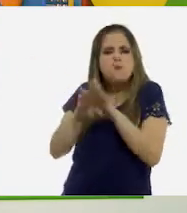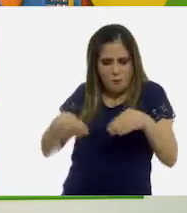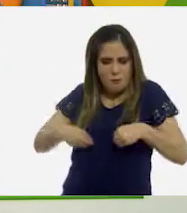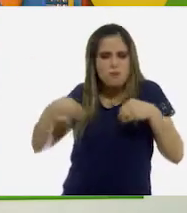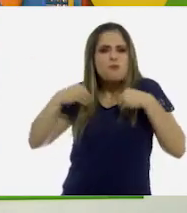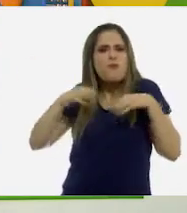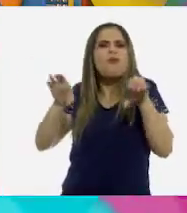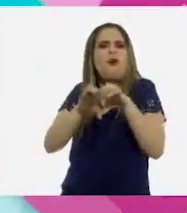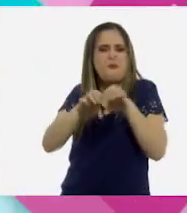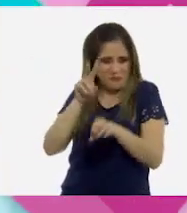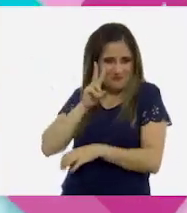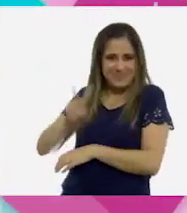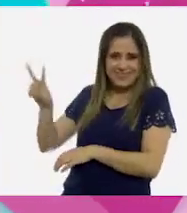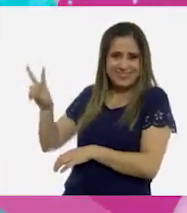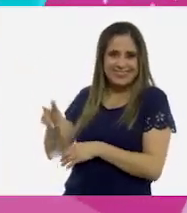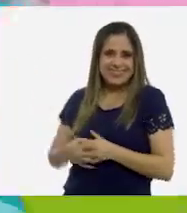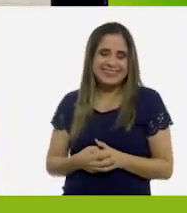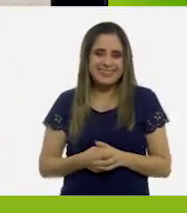verlo!